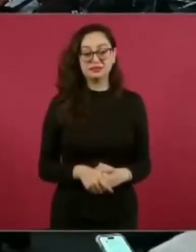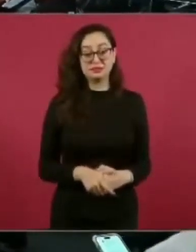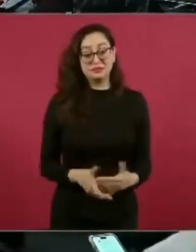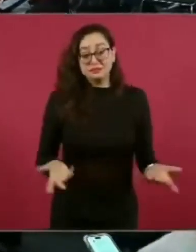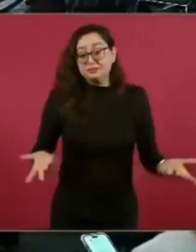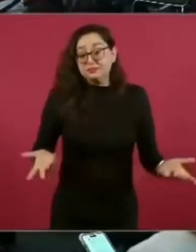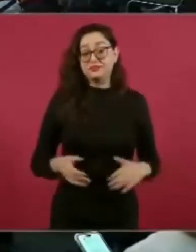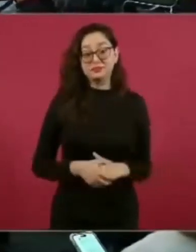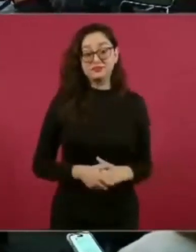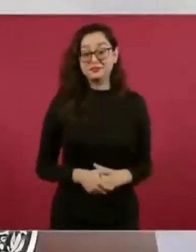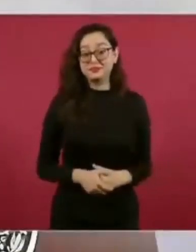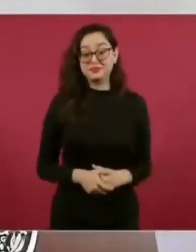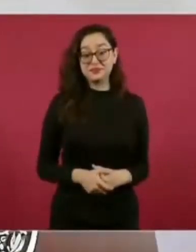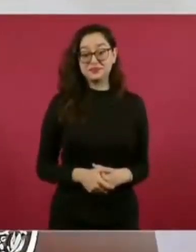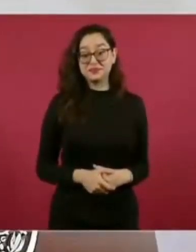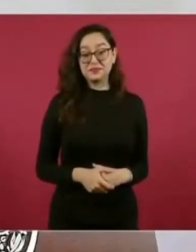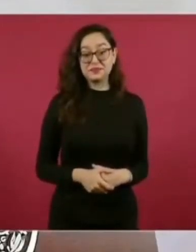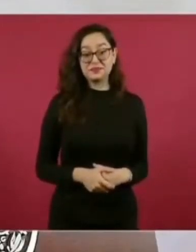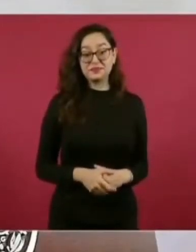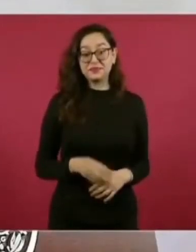pero en fin, así las cosas.